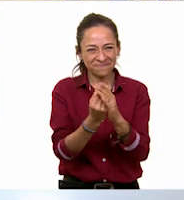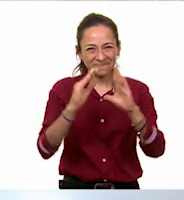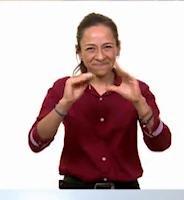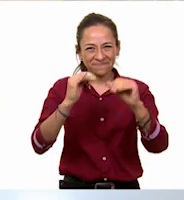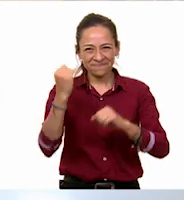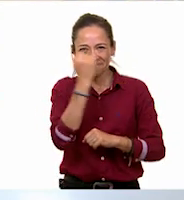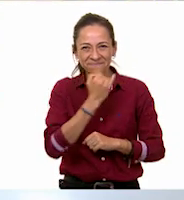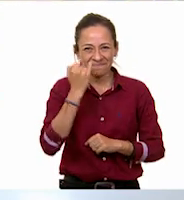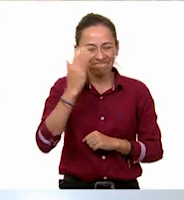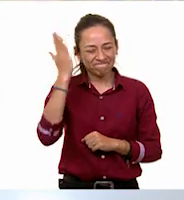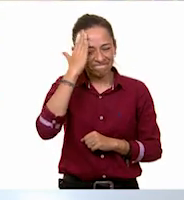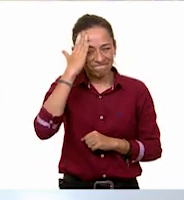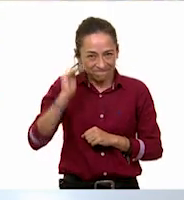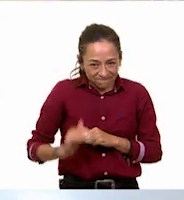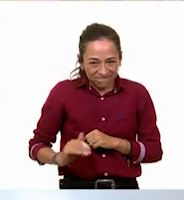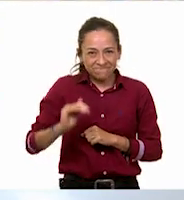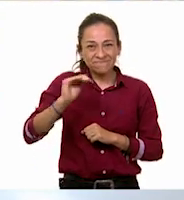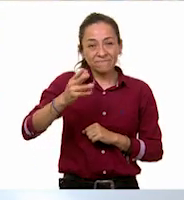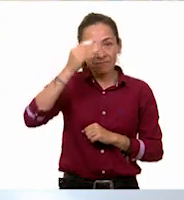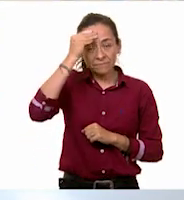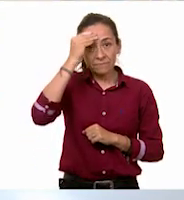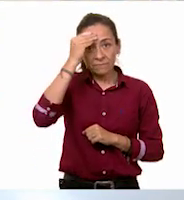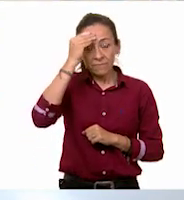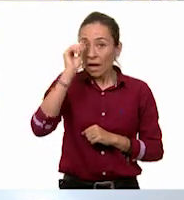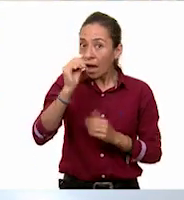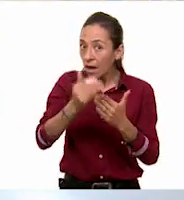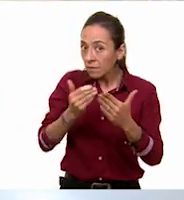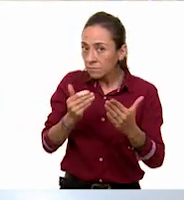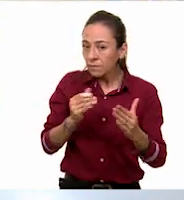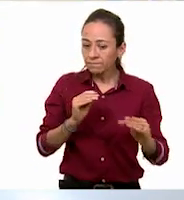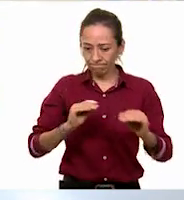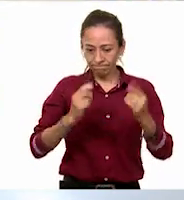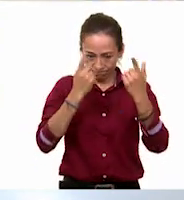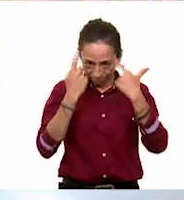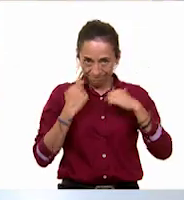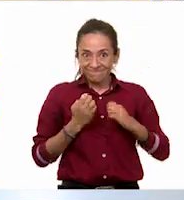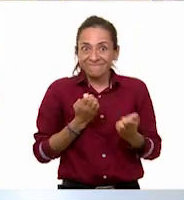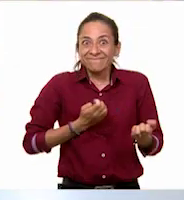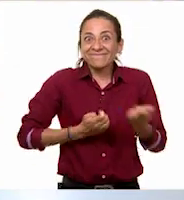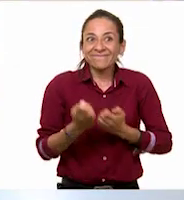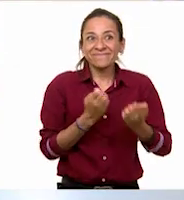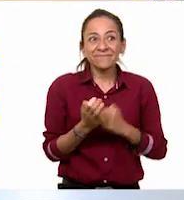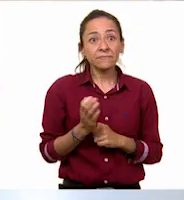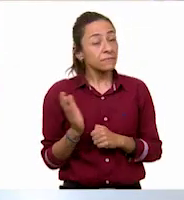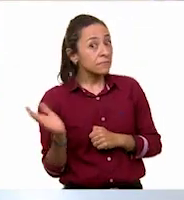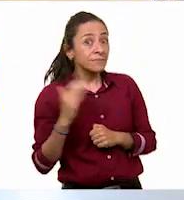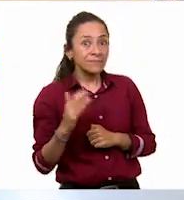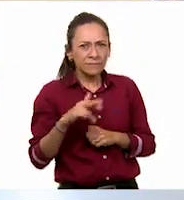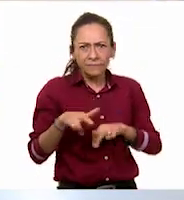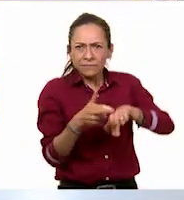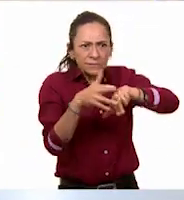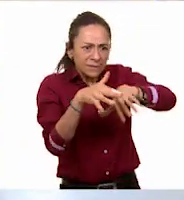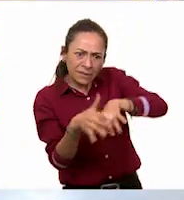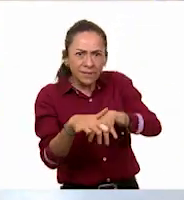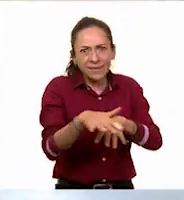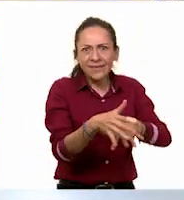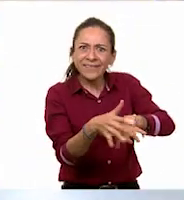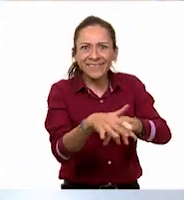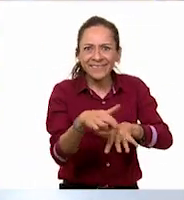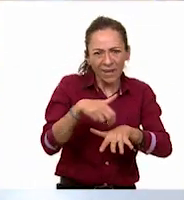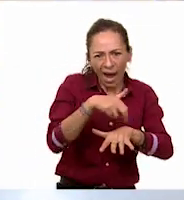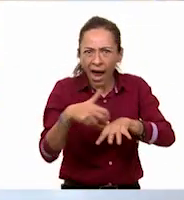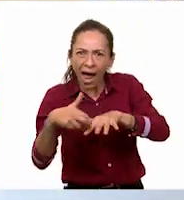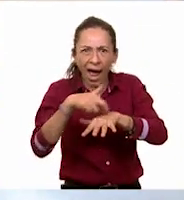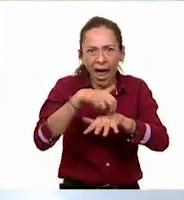Pero antes, vamos a movernos. Vamos a brincar el río. cruzar el río. Ahora el río, corre, corre, Abril. Por una sentadilla.